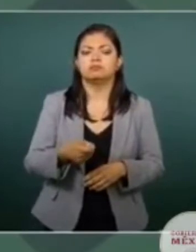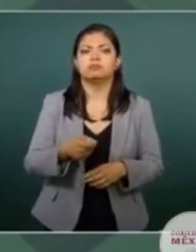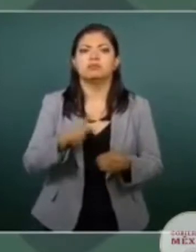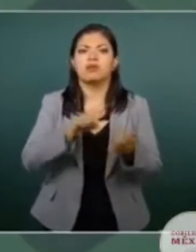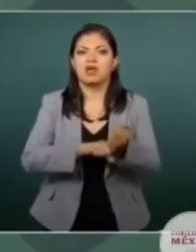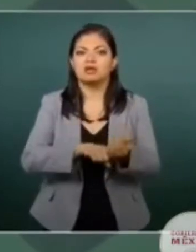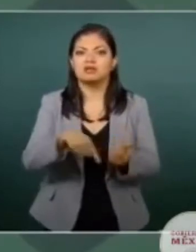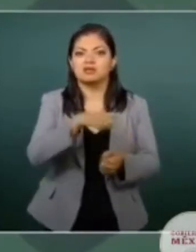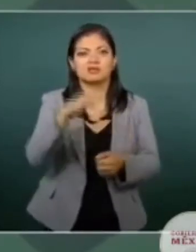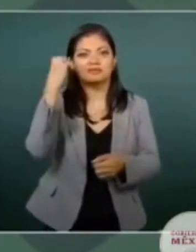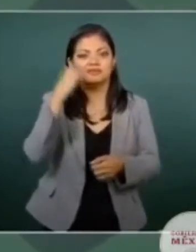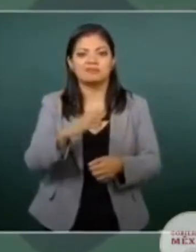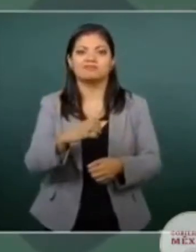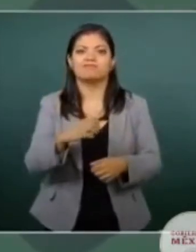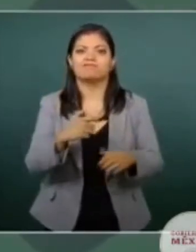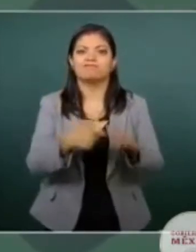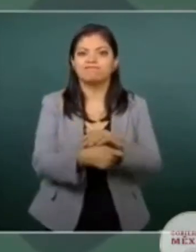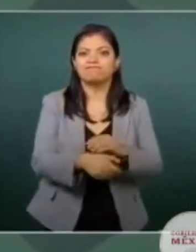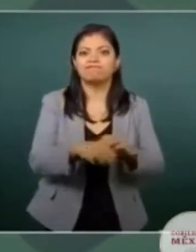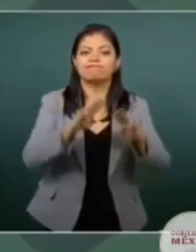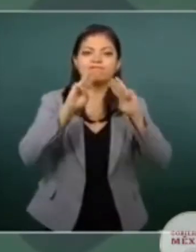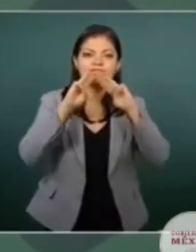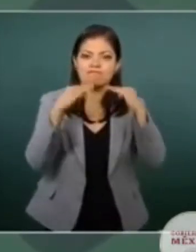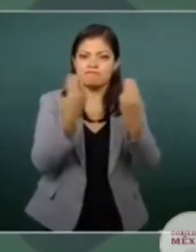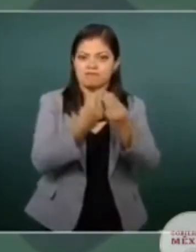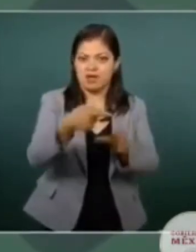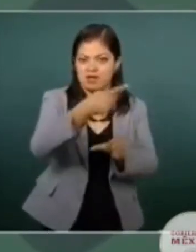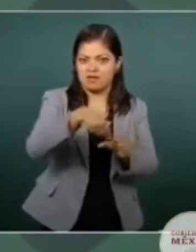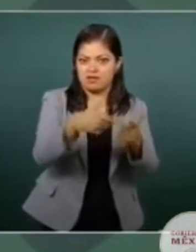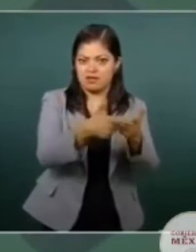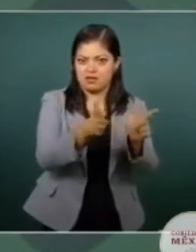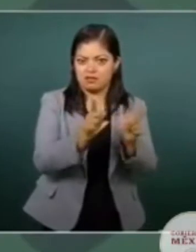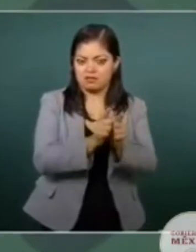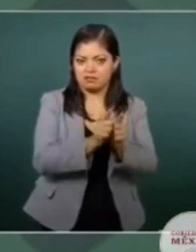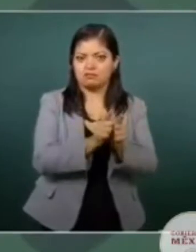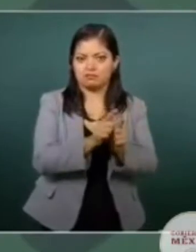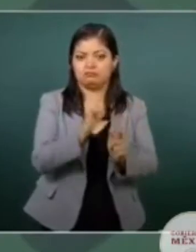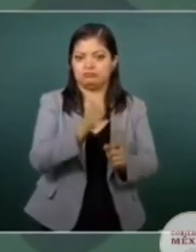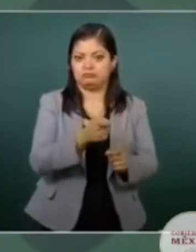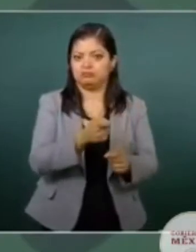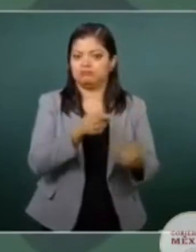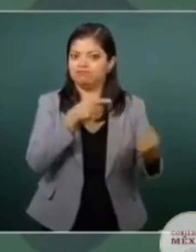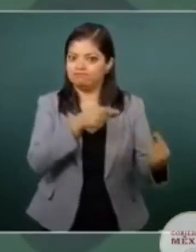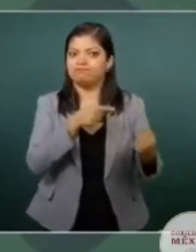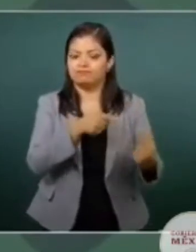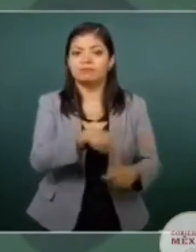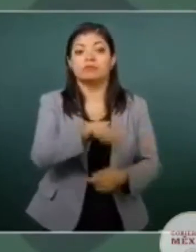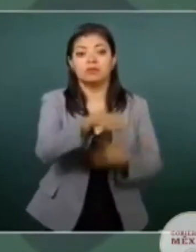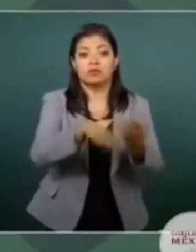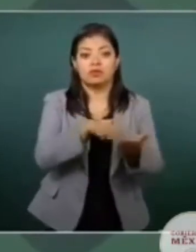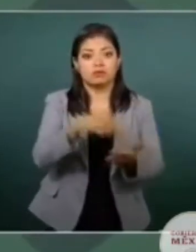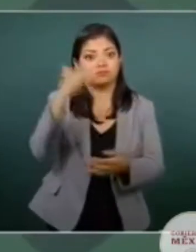organizada. Aquí es la sede de uno de los grupos de la